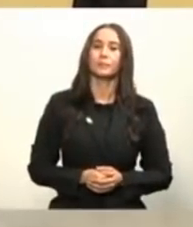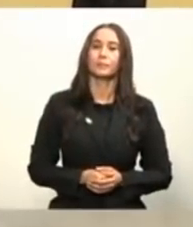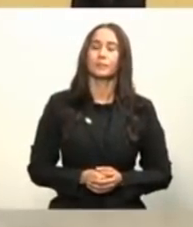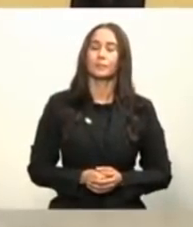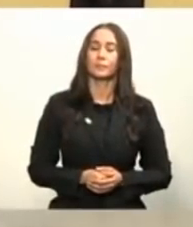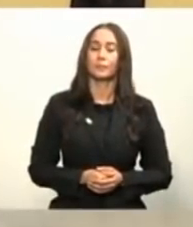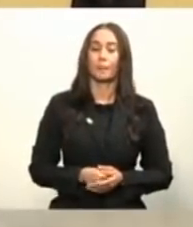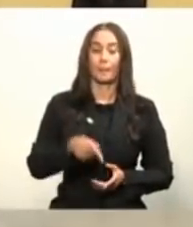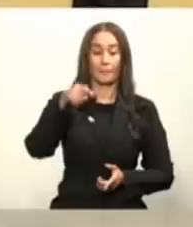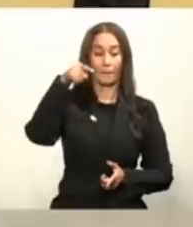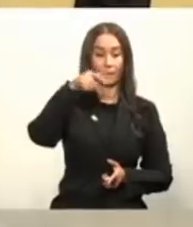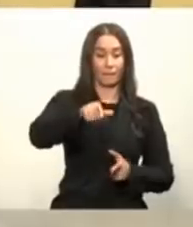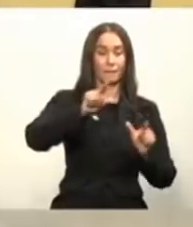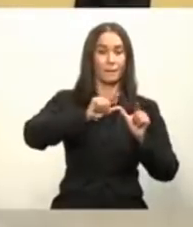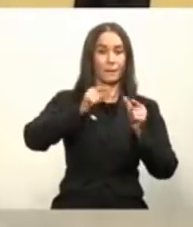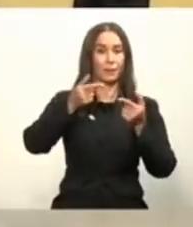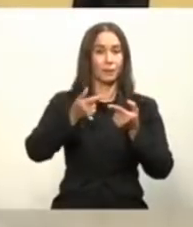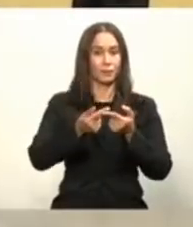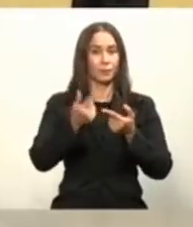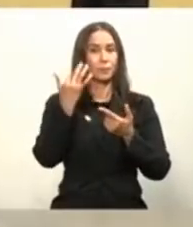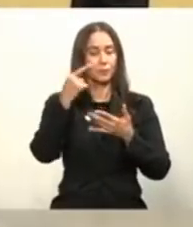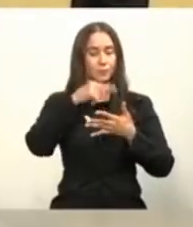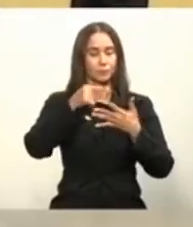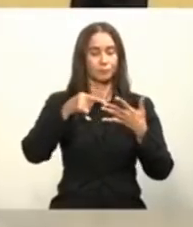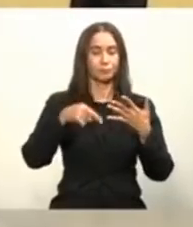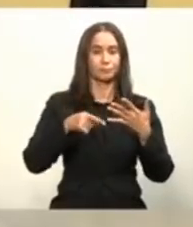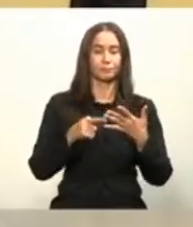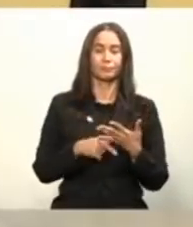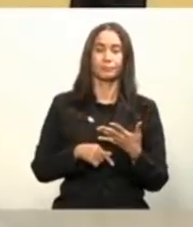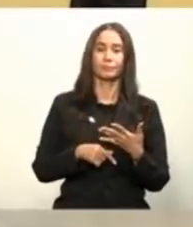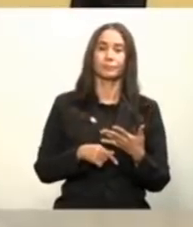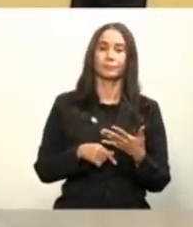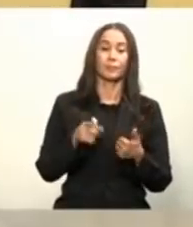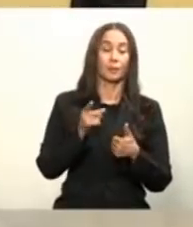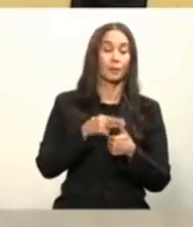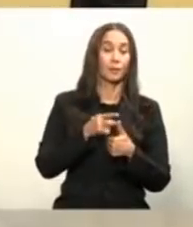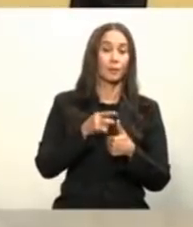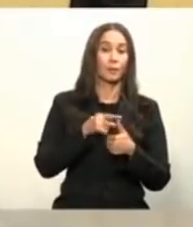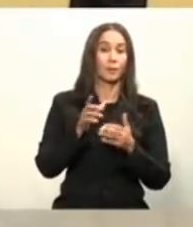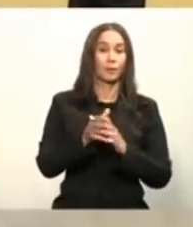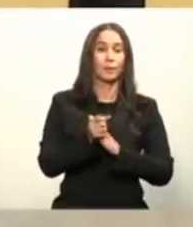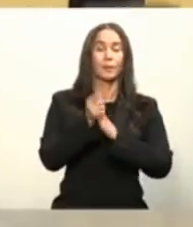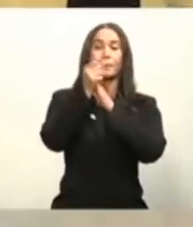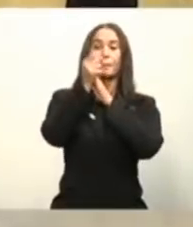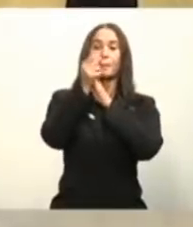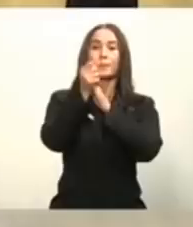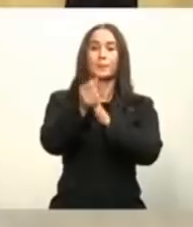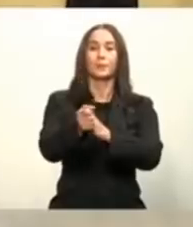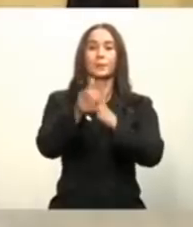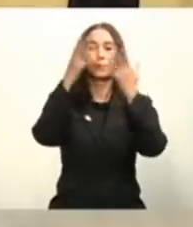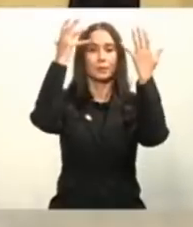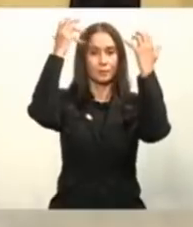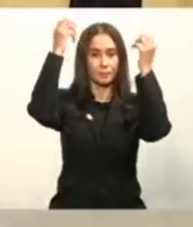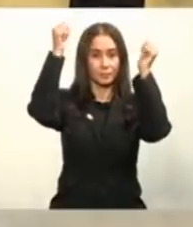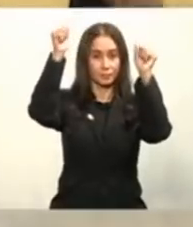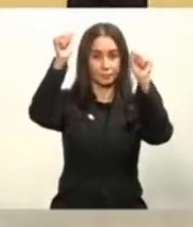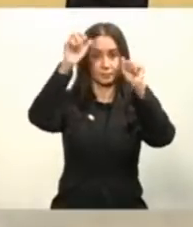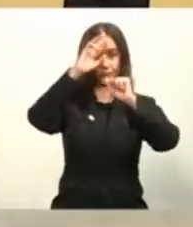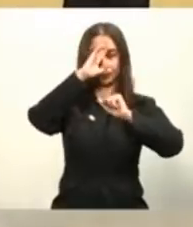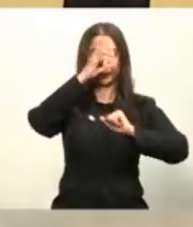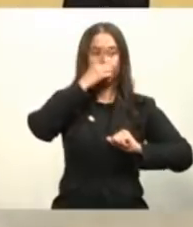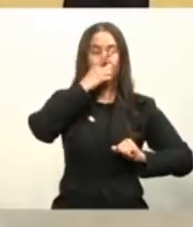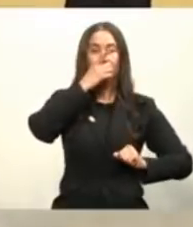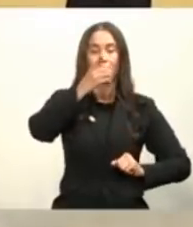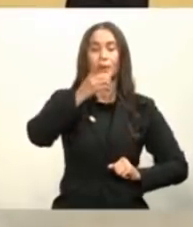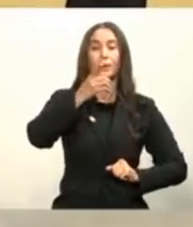participantes y les voy a nombrar algunas. Por supuesto, presidido por el señor Presidente de la República,